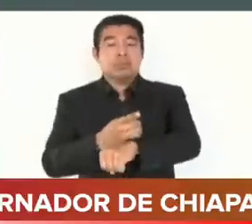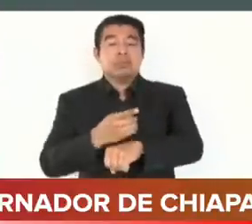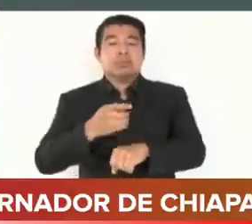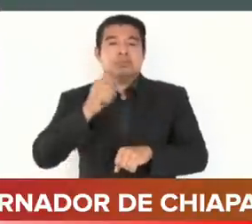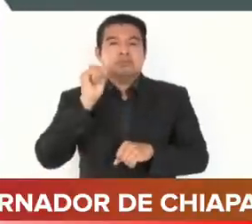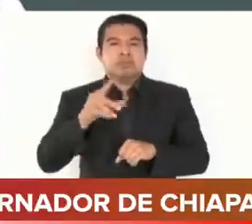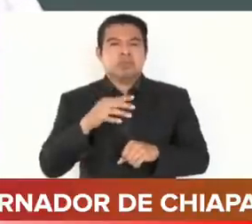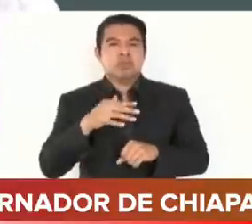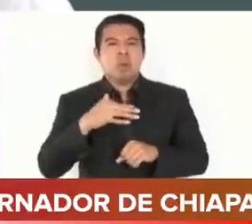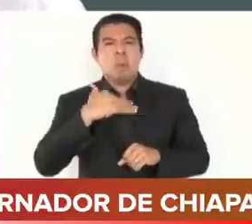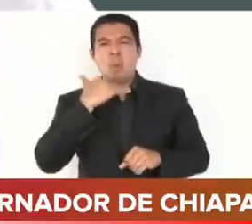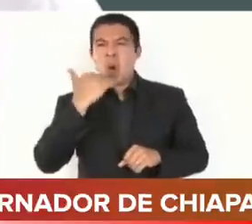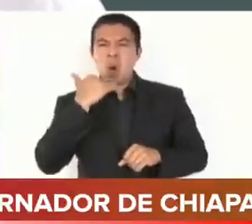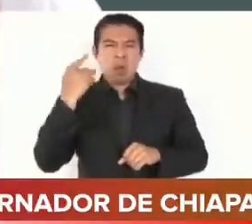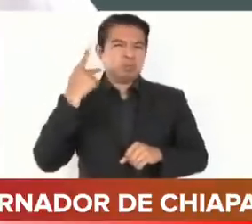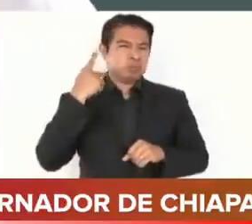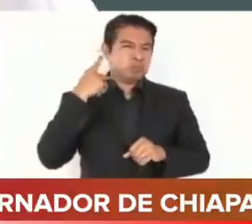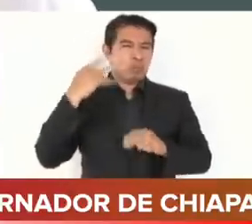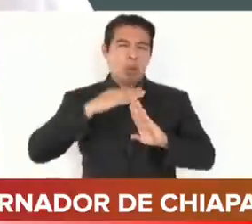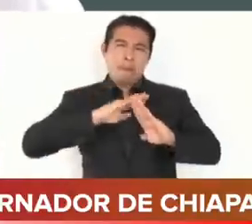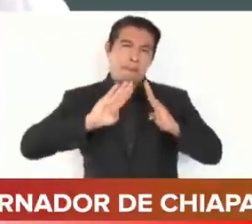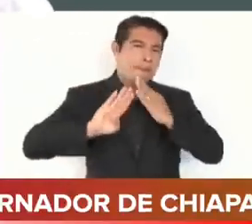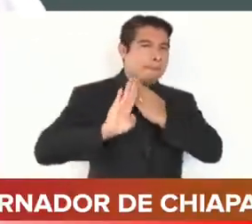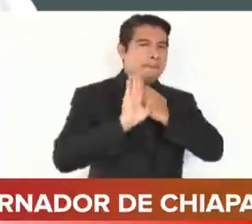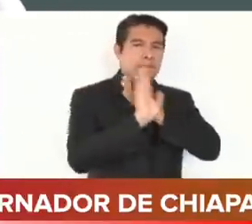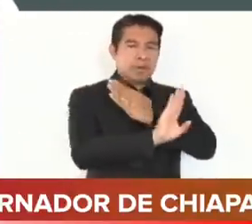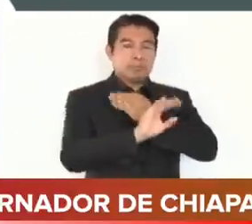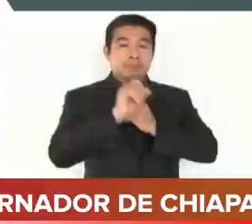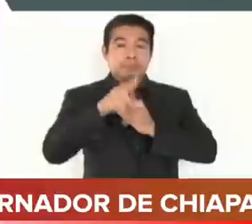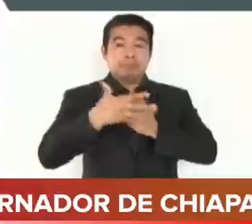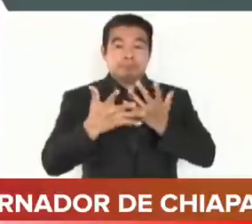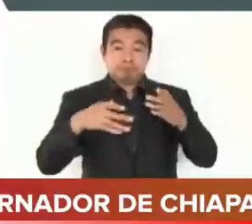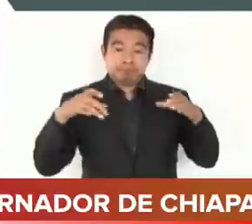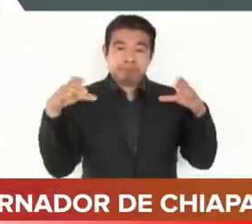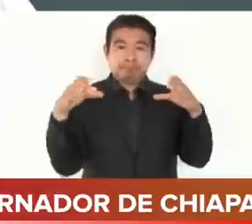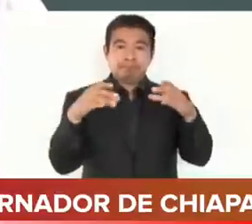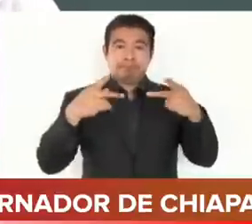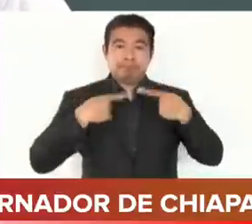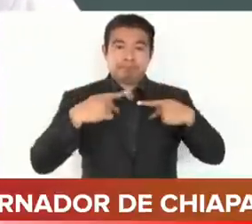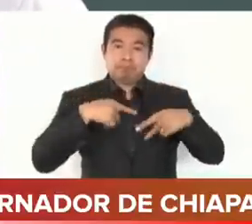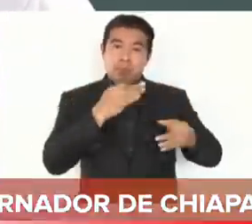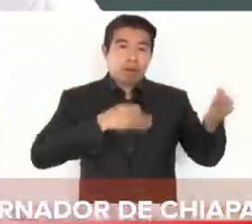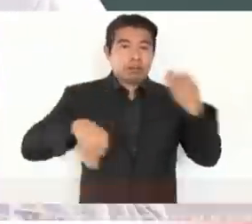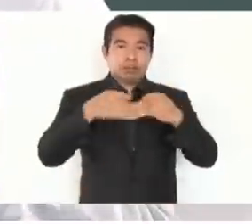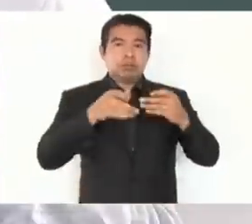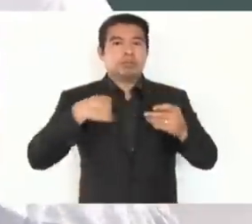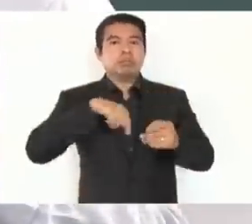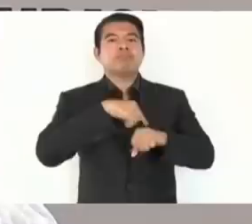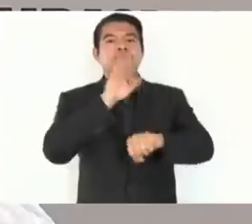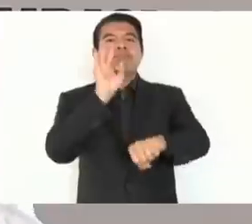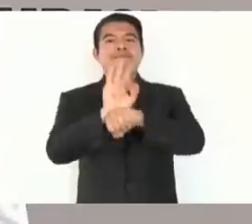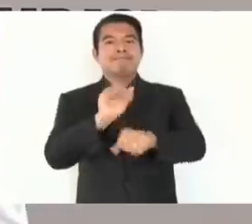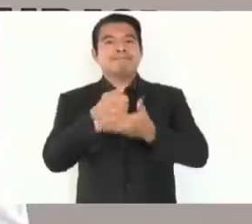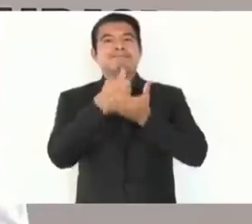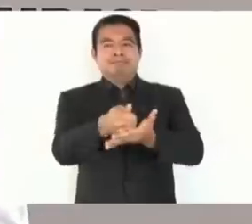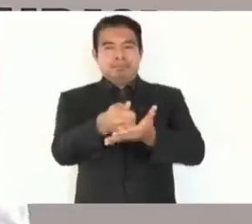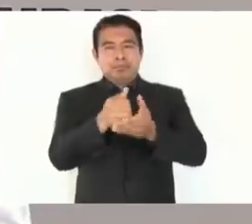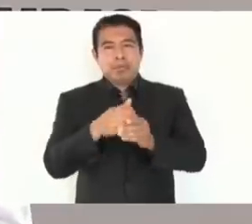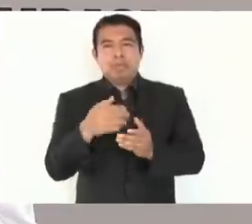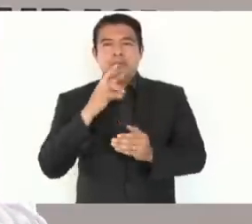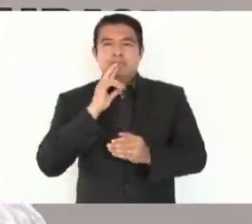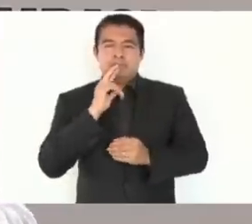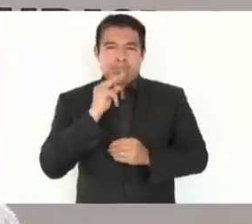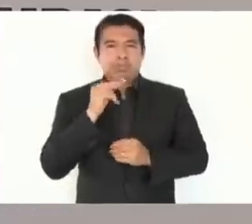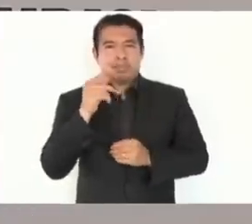corrupción y con lealtad al pueblo, no cabe duda que las cosas van